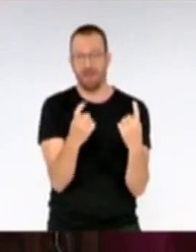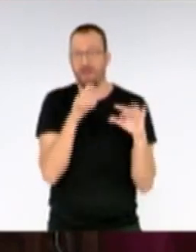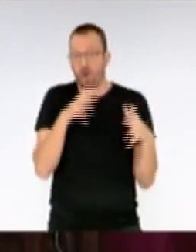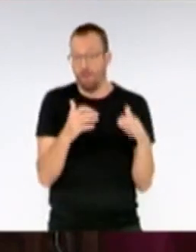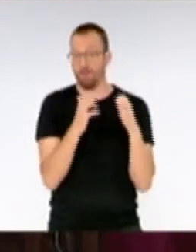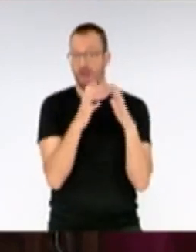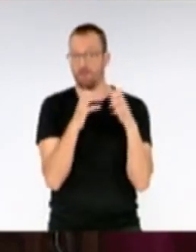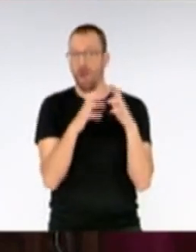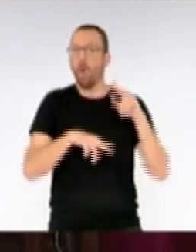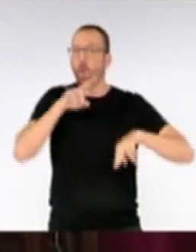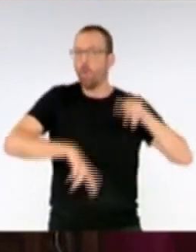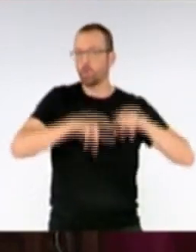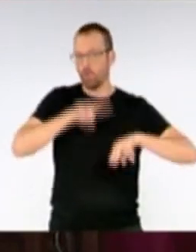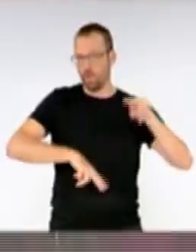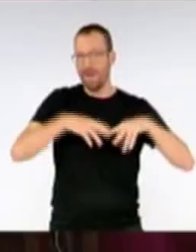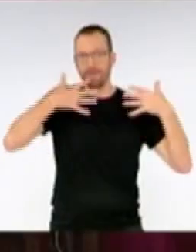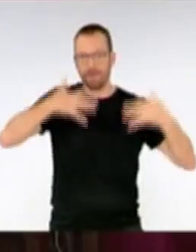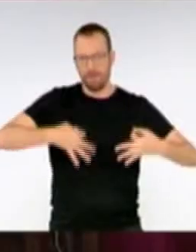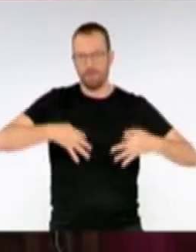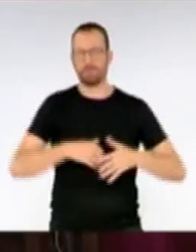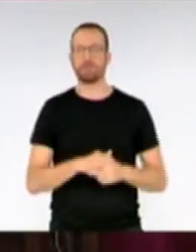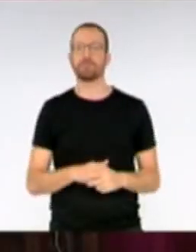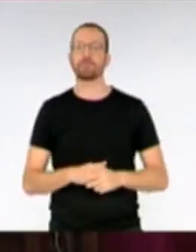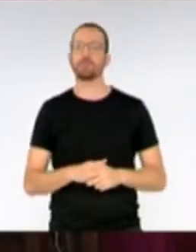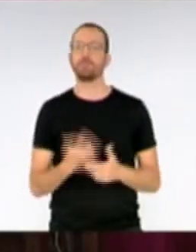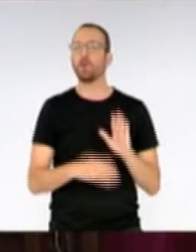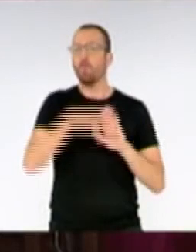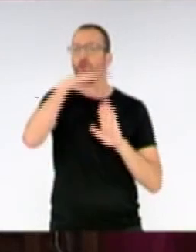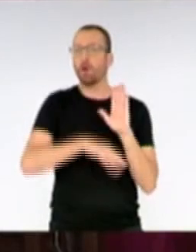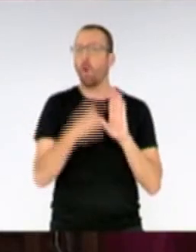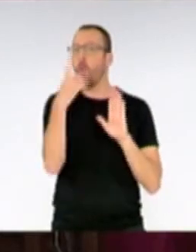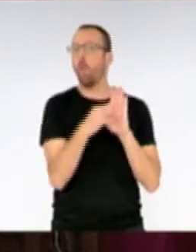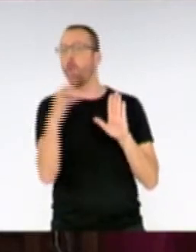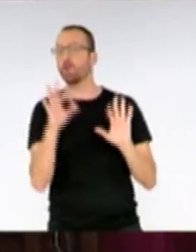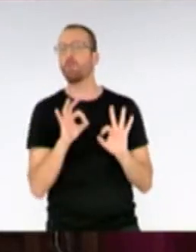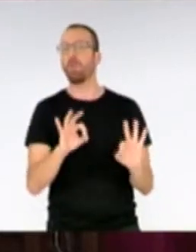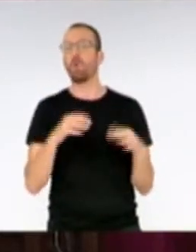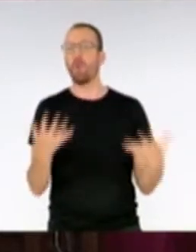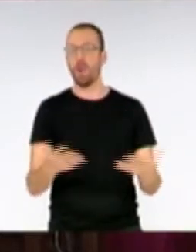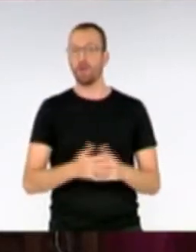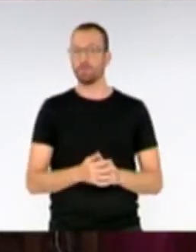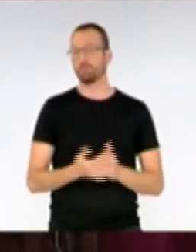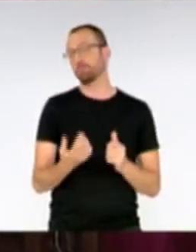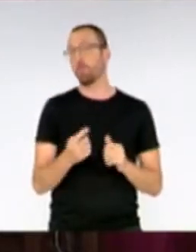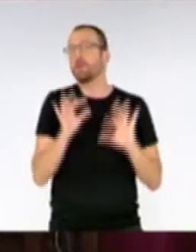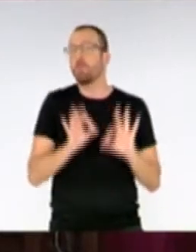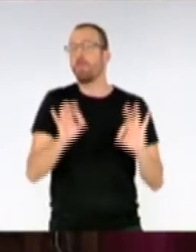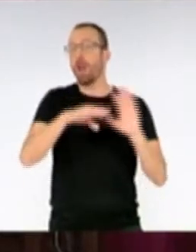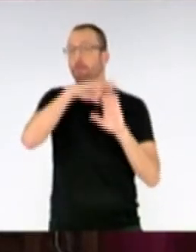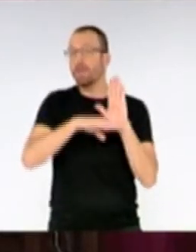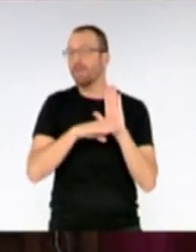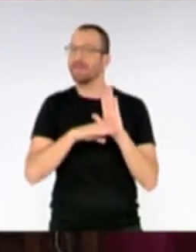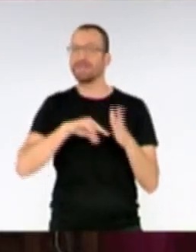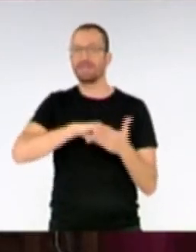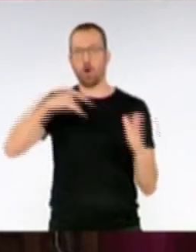de la Palma se nos hagan efectivas. ¿Cuál es la medida estrella de su programa? Pues mira, la medida estrella yo creo que estamos hablando de nuevas